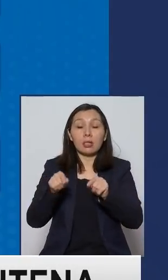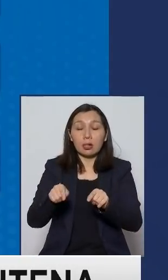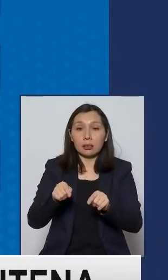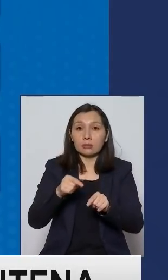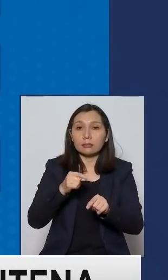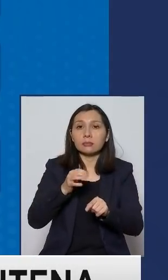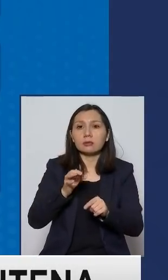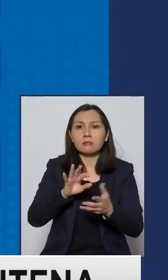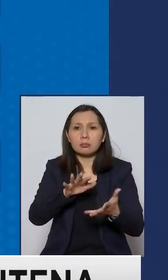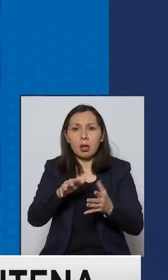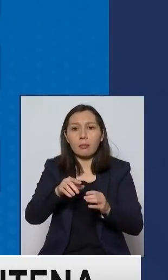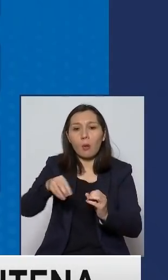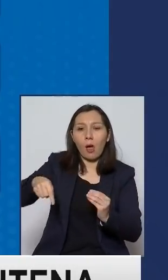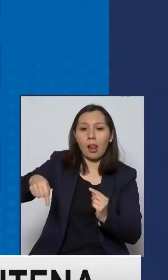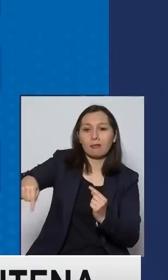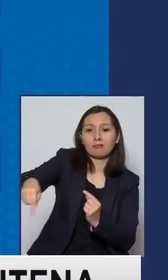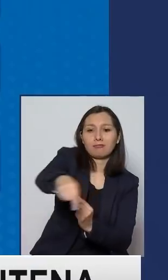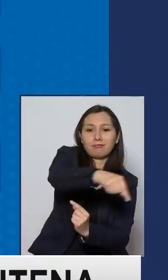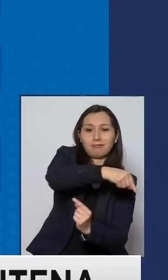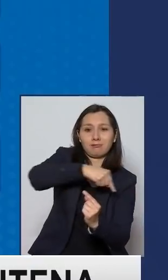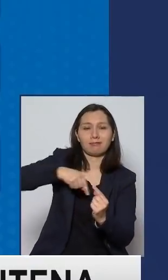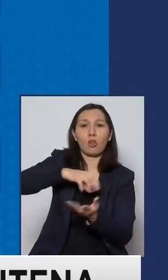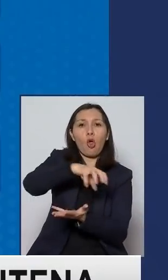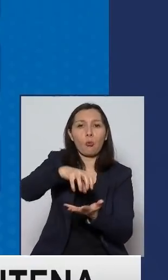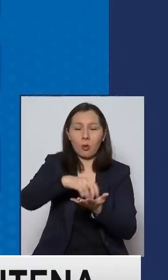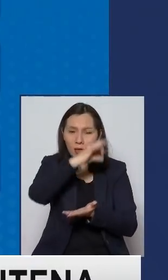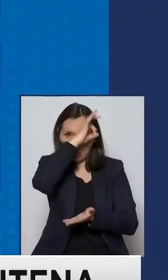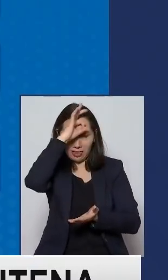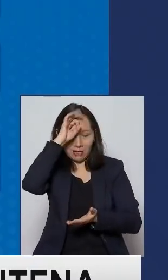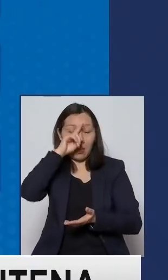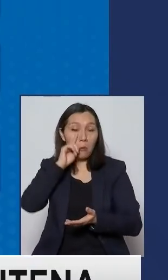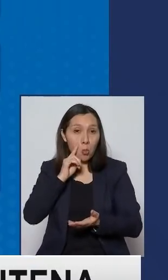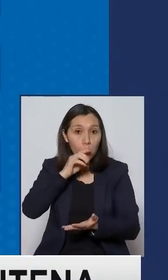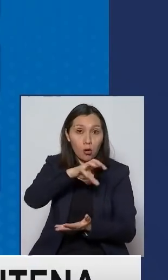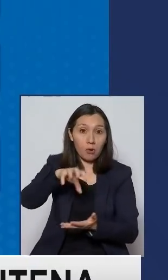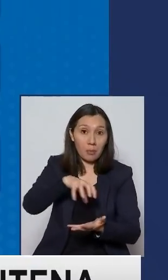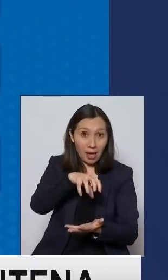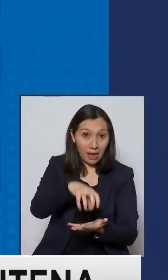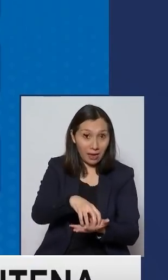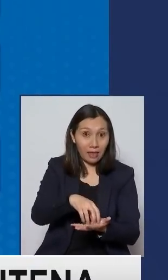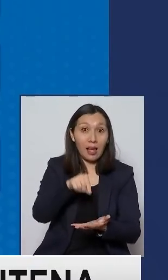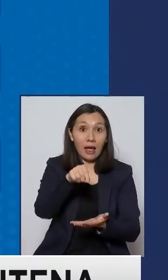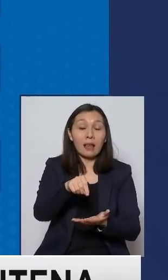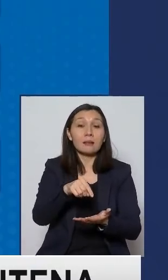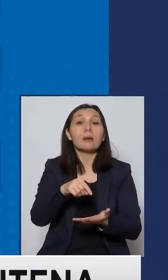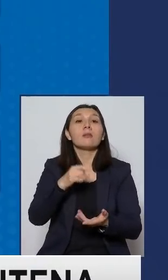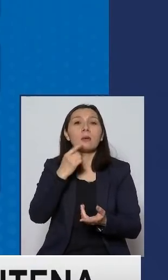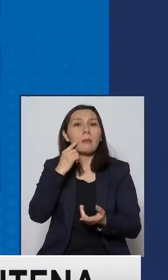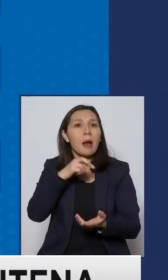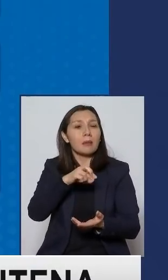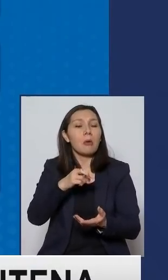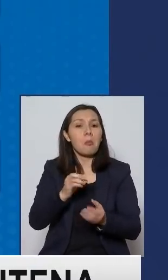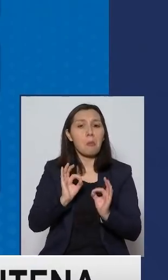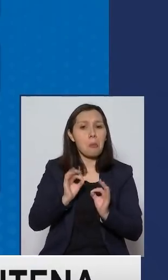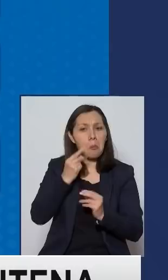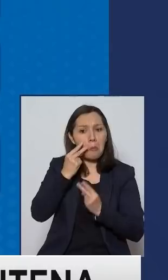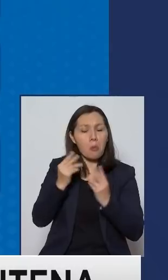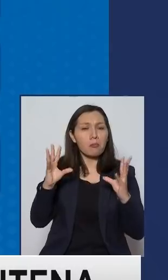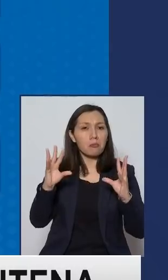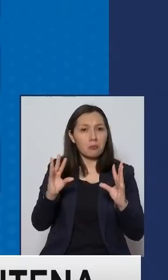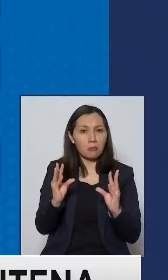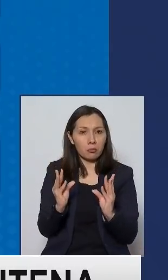están alrededor de las comunas de Temuco y Padre Las Casas que siguen una evolución favorable